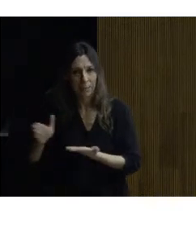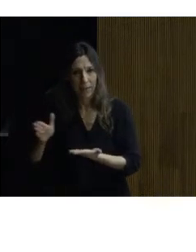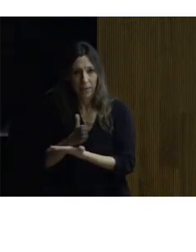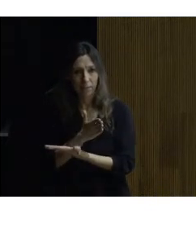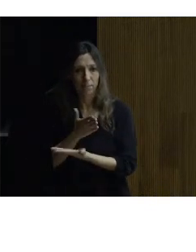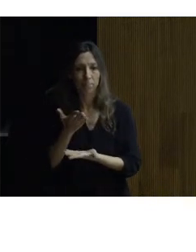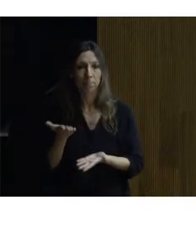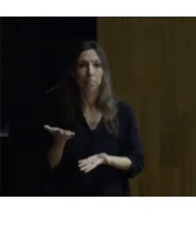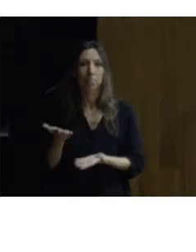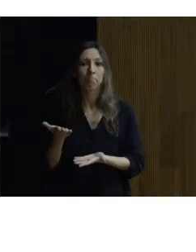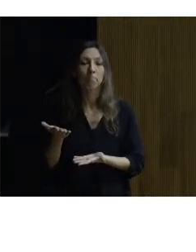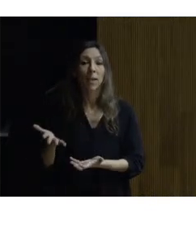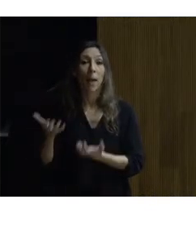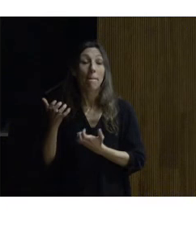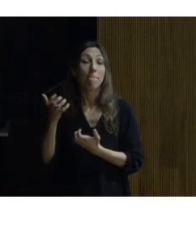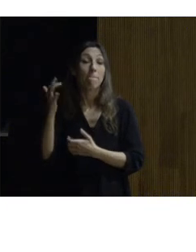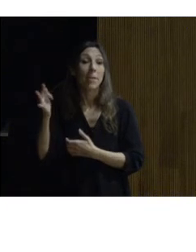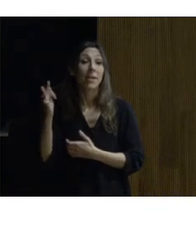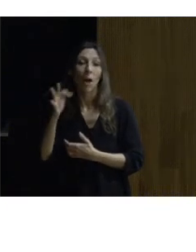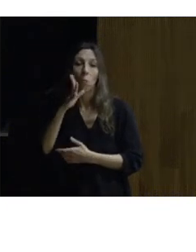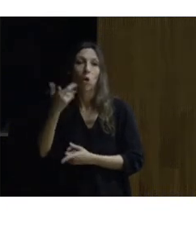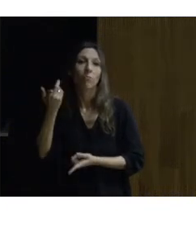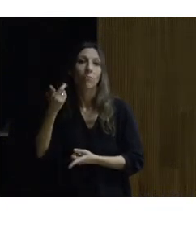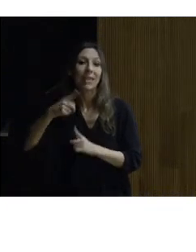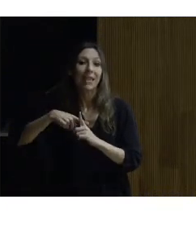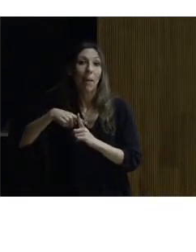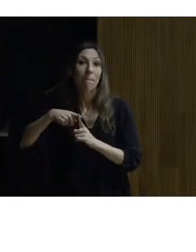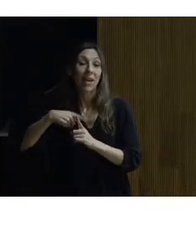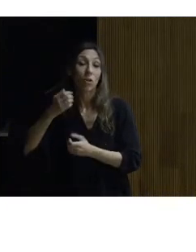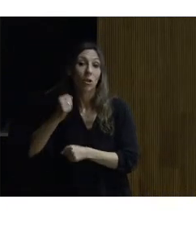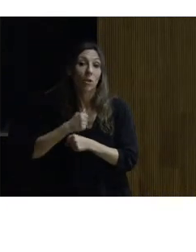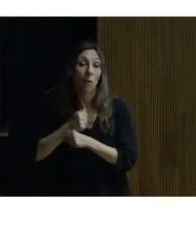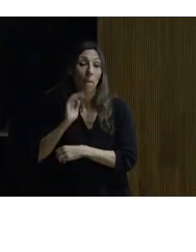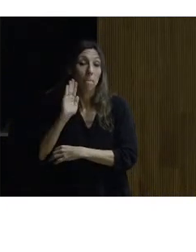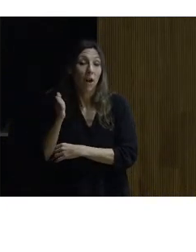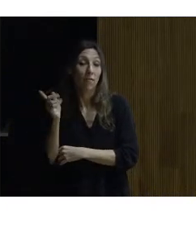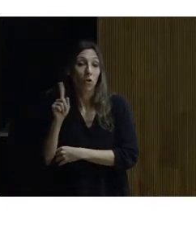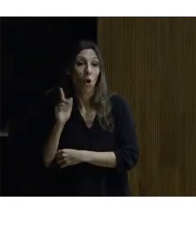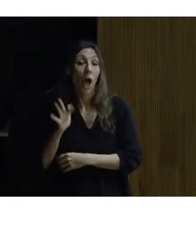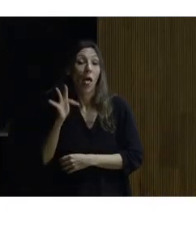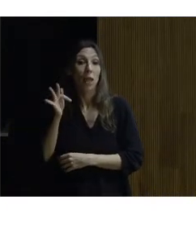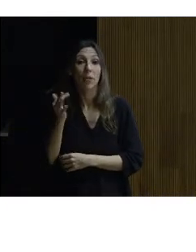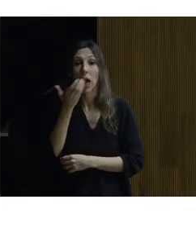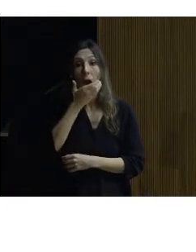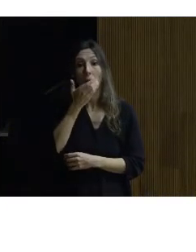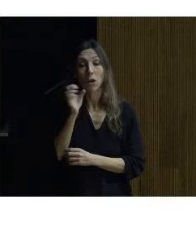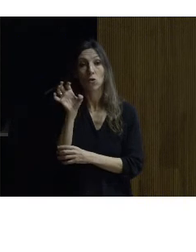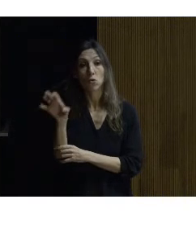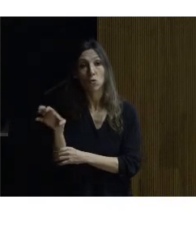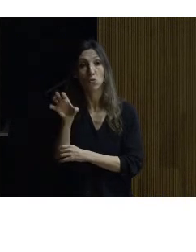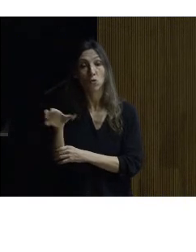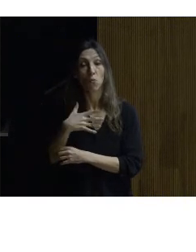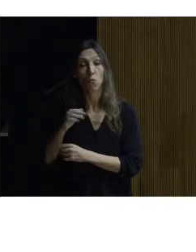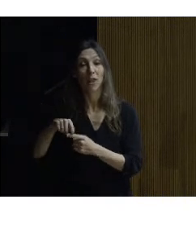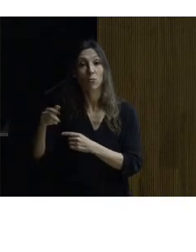que tiene por su trabajo la temperatura de trabajo no daña y además aplicándole calor lo podemos volver a quitar de manera que no